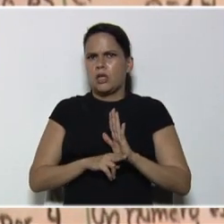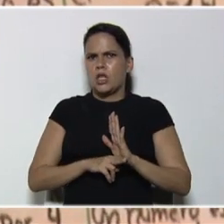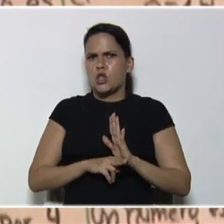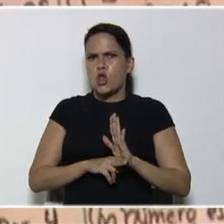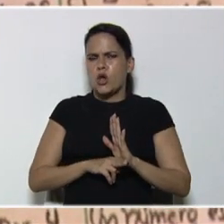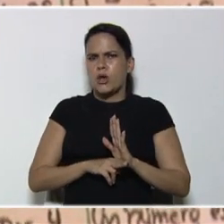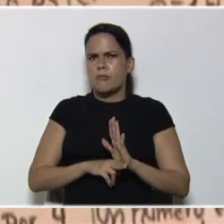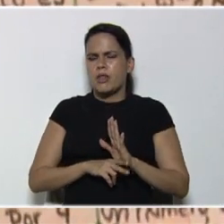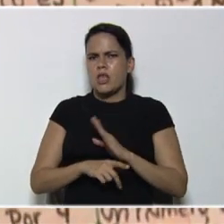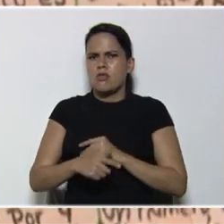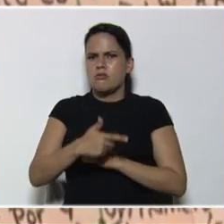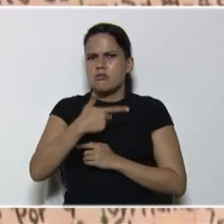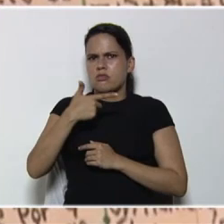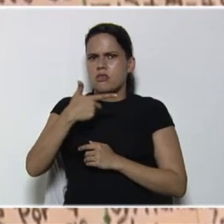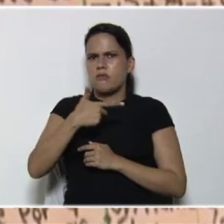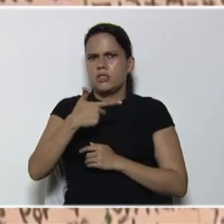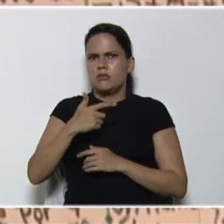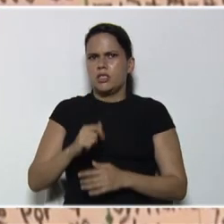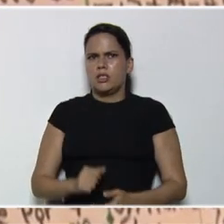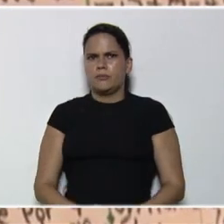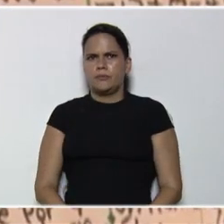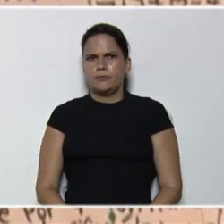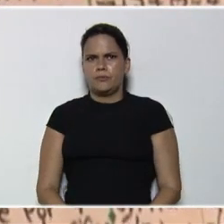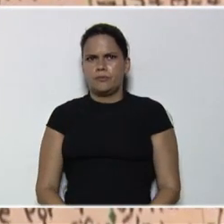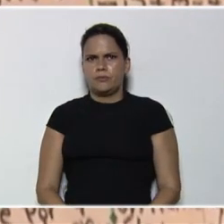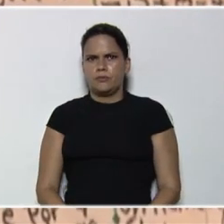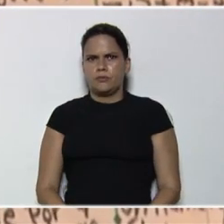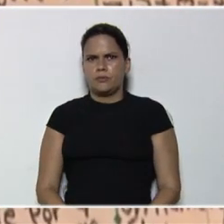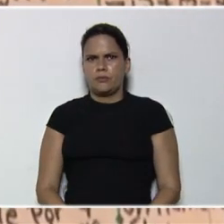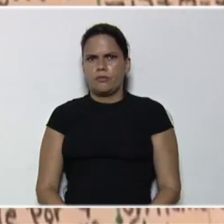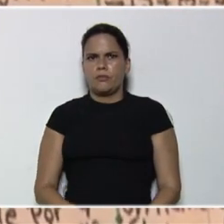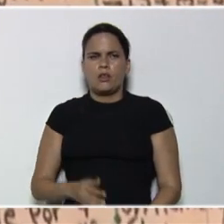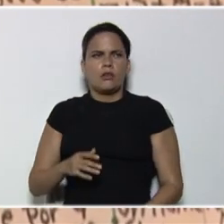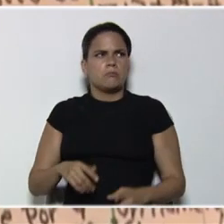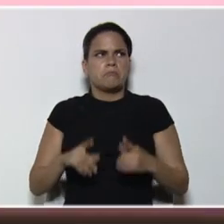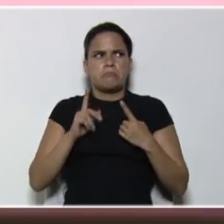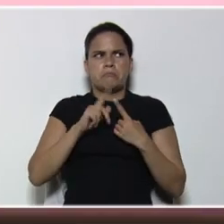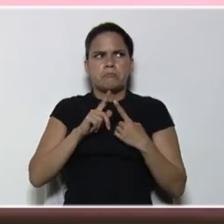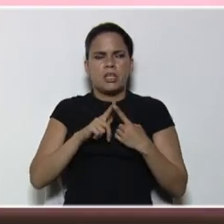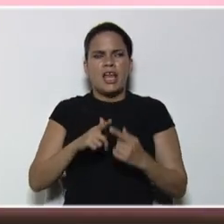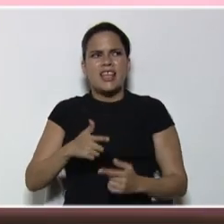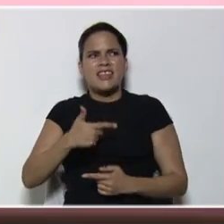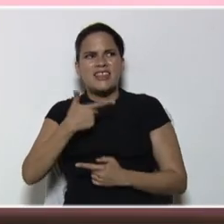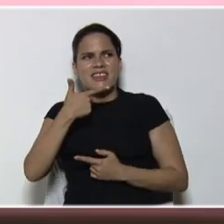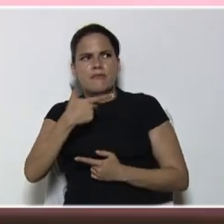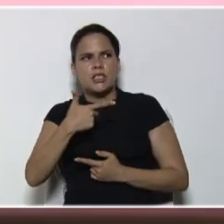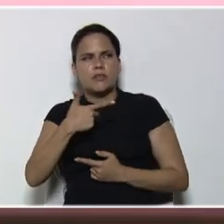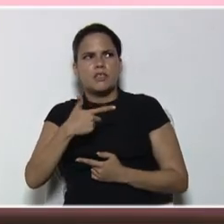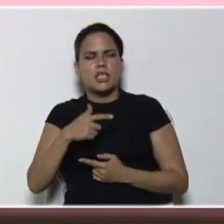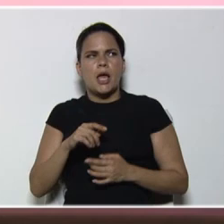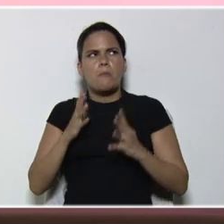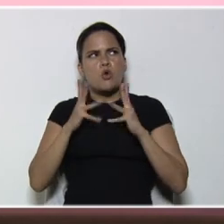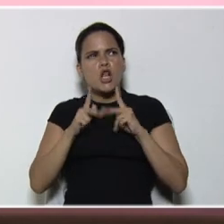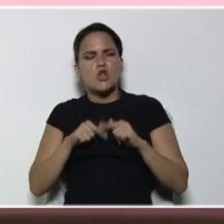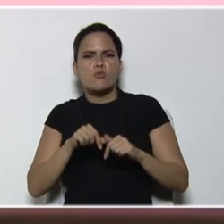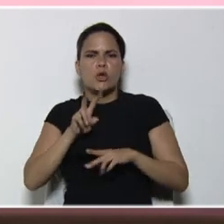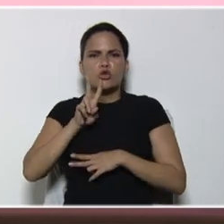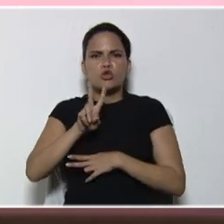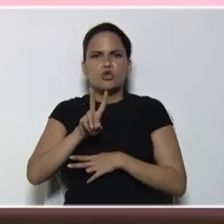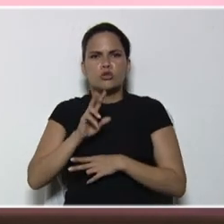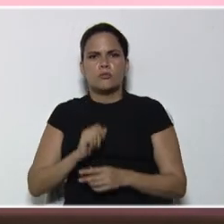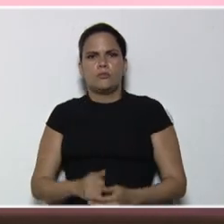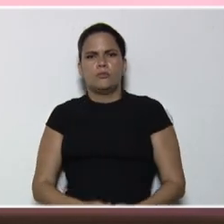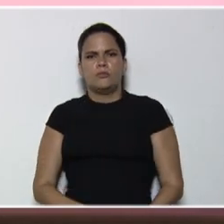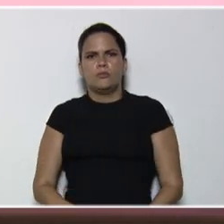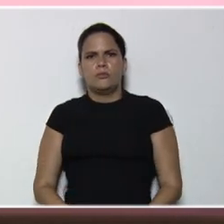en primer lugar, tenemos la divisibilidad, por el número dos, divisibilidad, por el número dos,